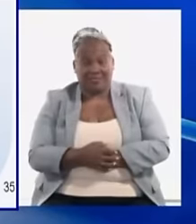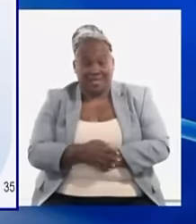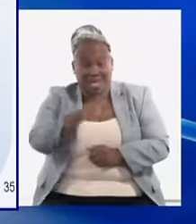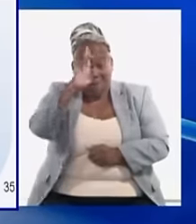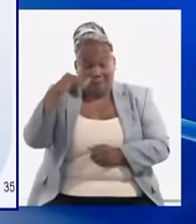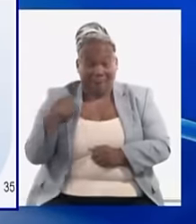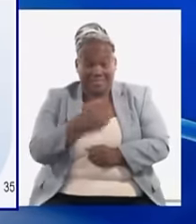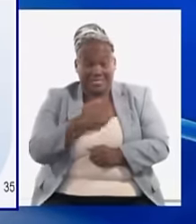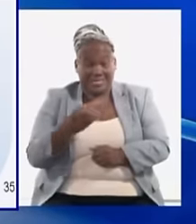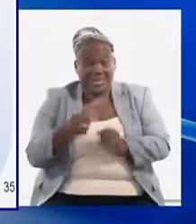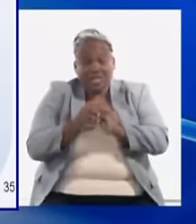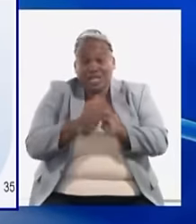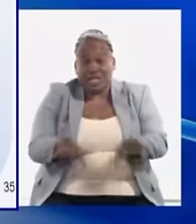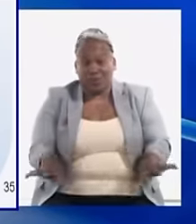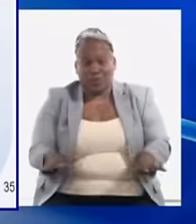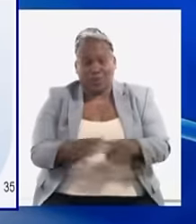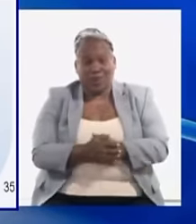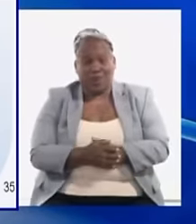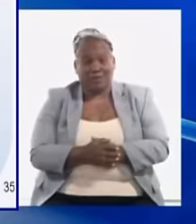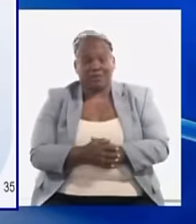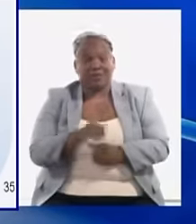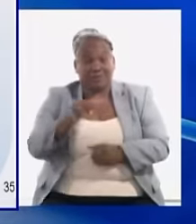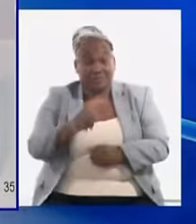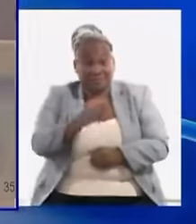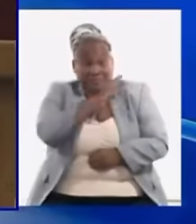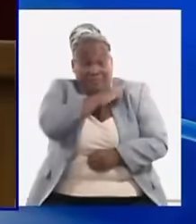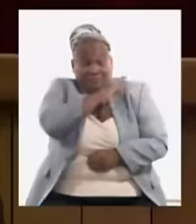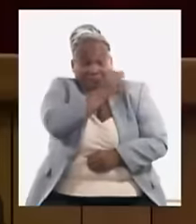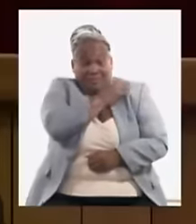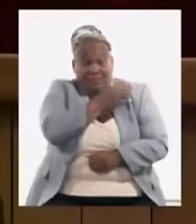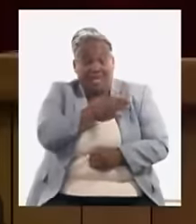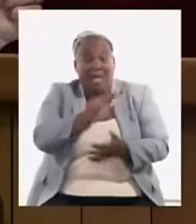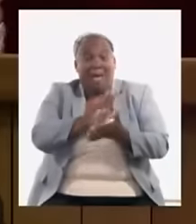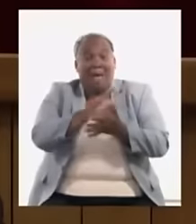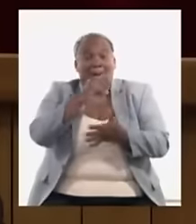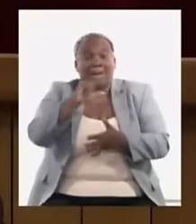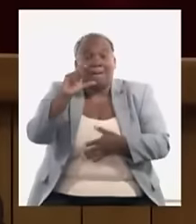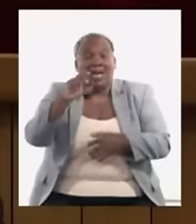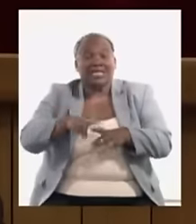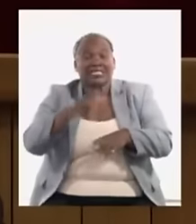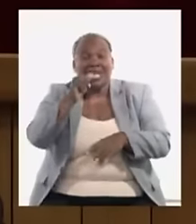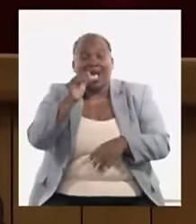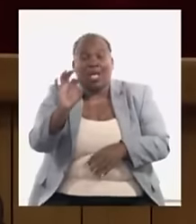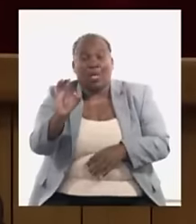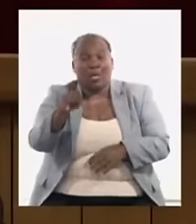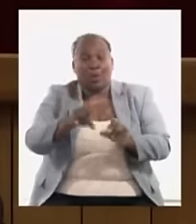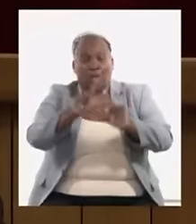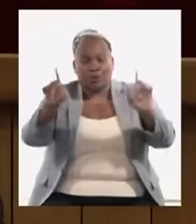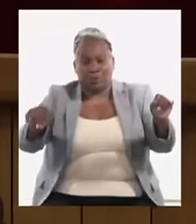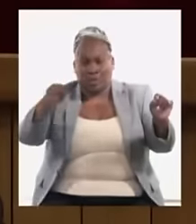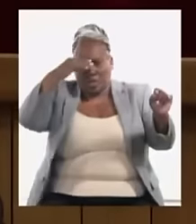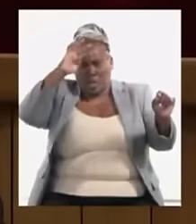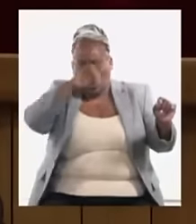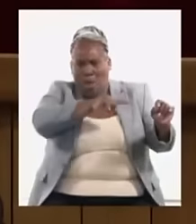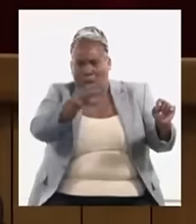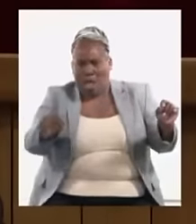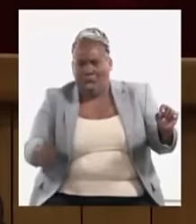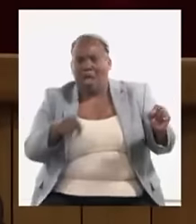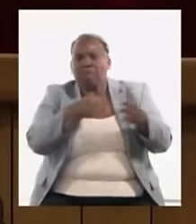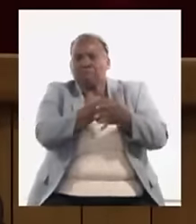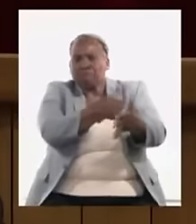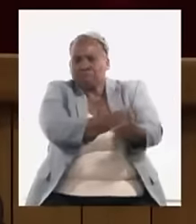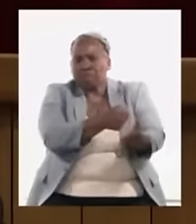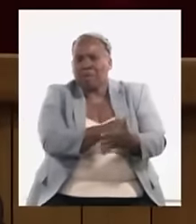y tradicional el comandante Machado incluso a lo largo y ancho del país ha estado impulsando ese programa